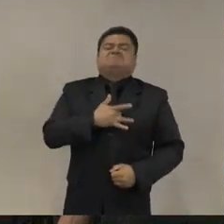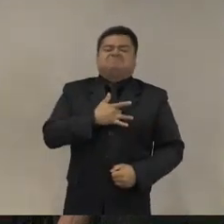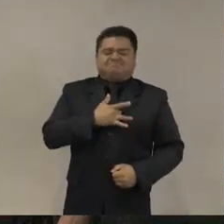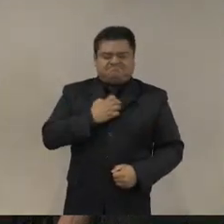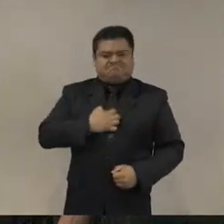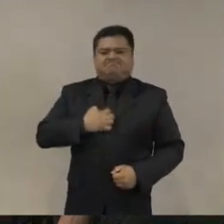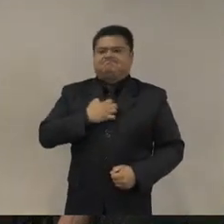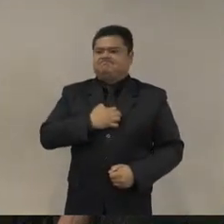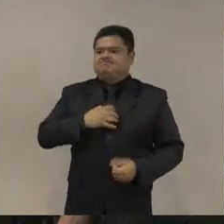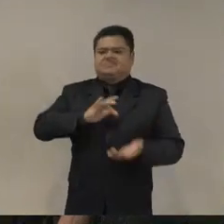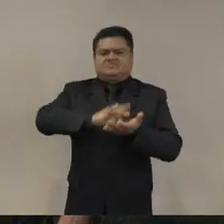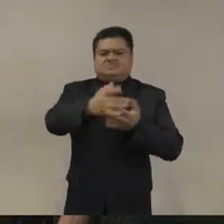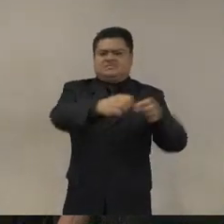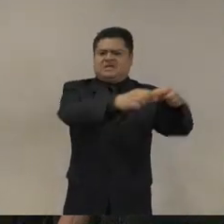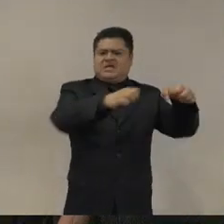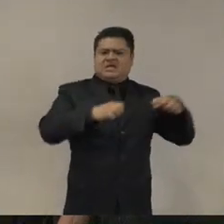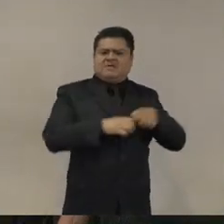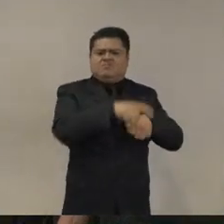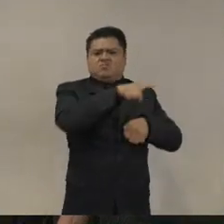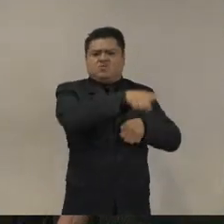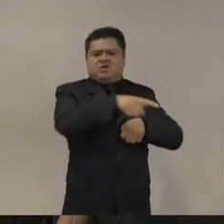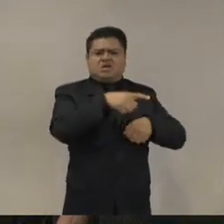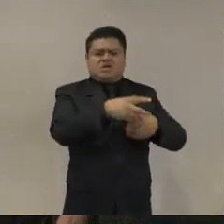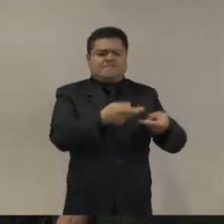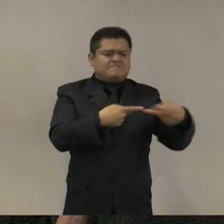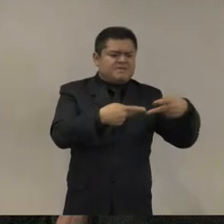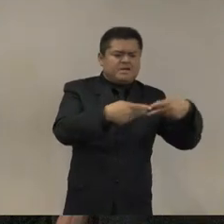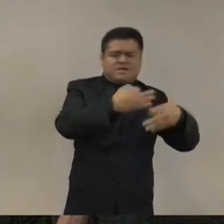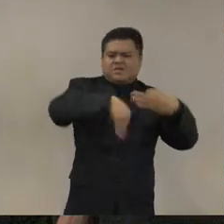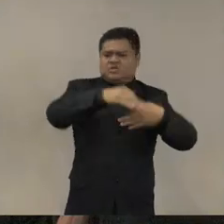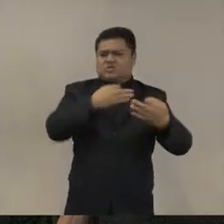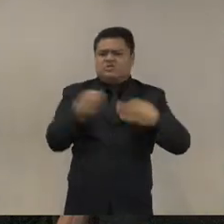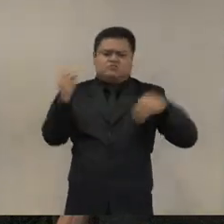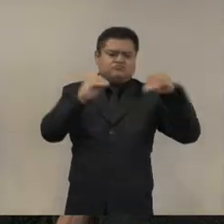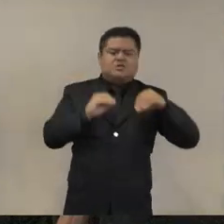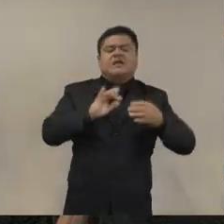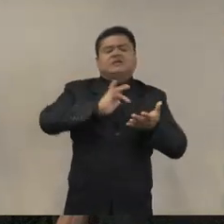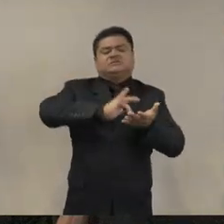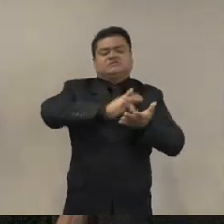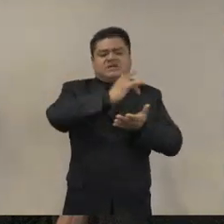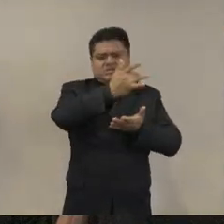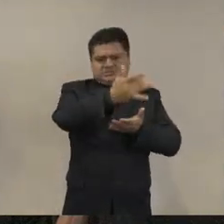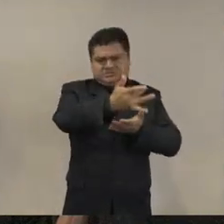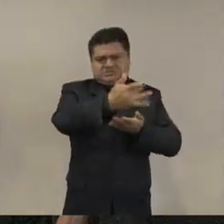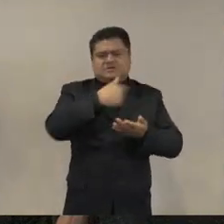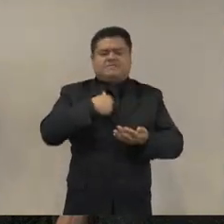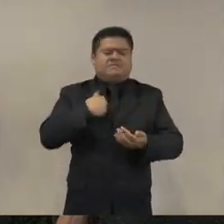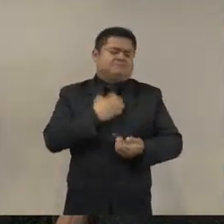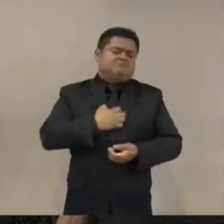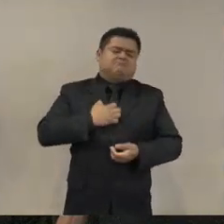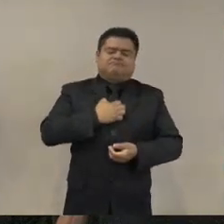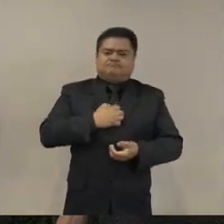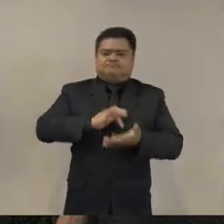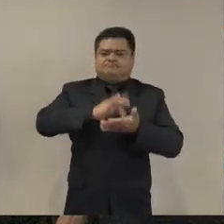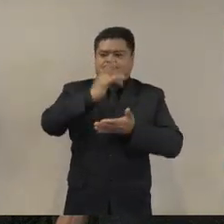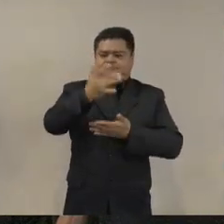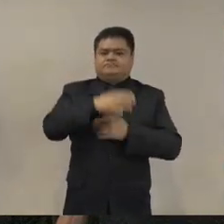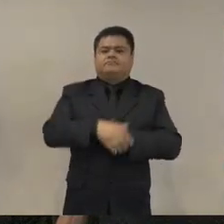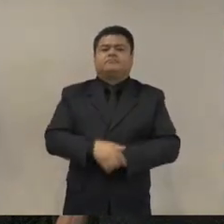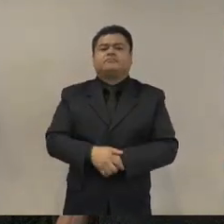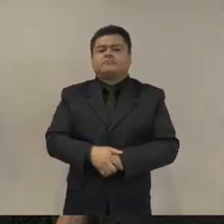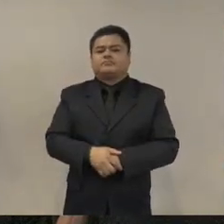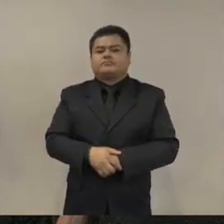equipo de coordinación y en especial al profesor Ernesto López Portillo por la organización de ese necesario evento. Yo